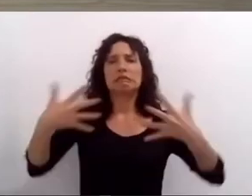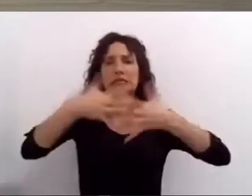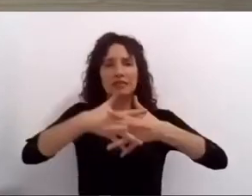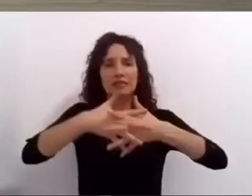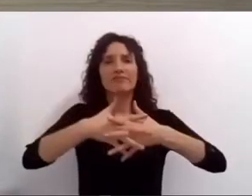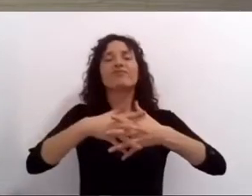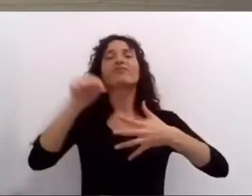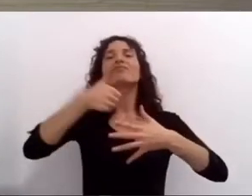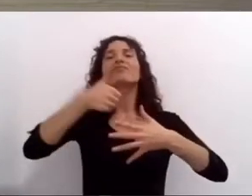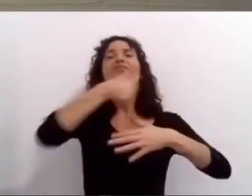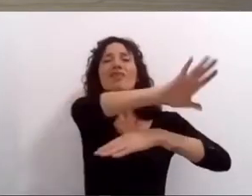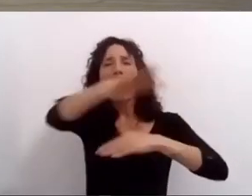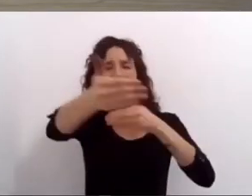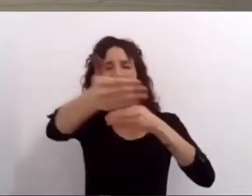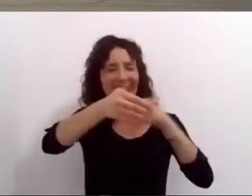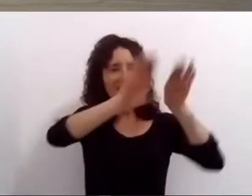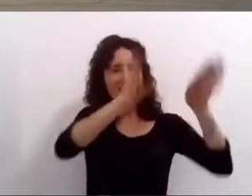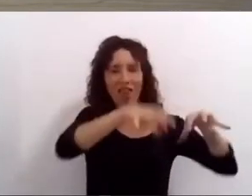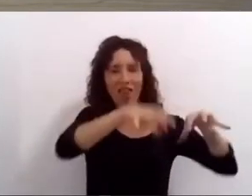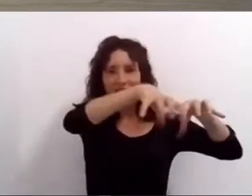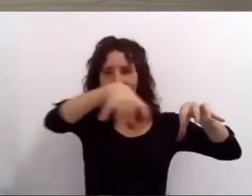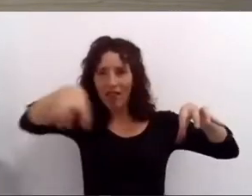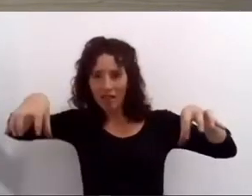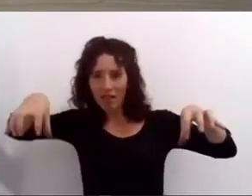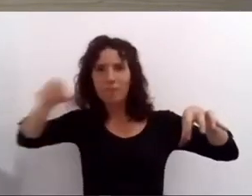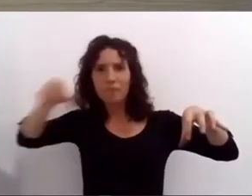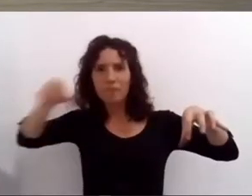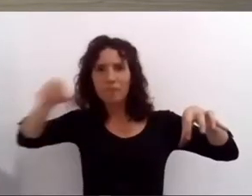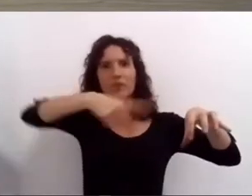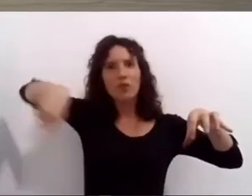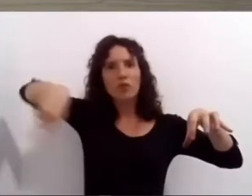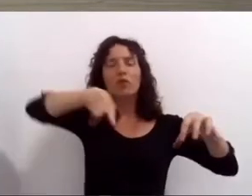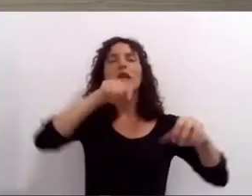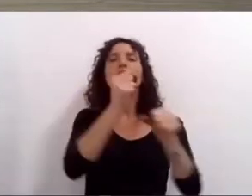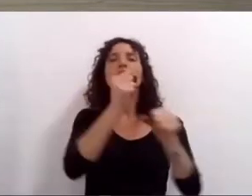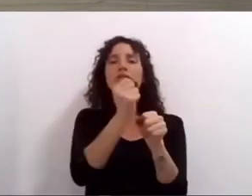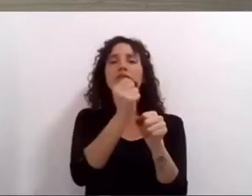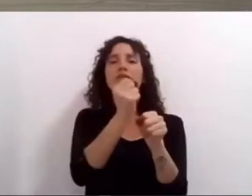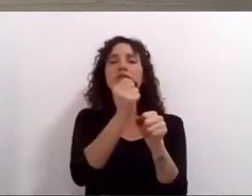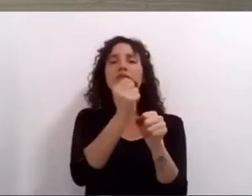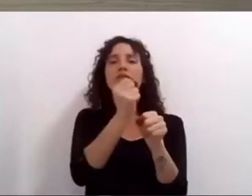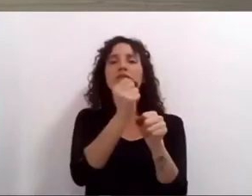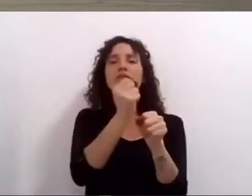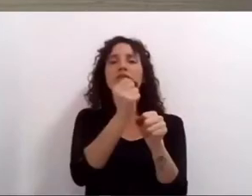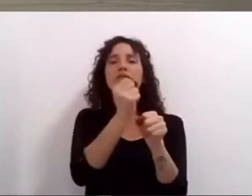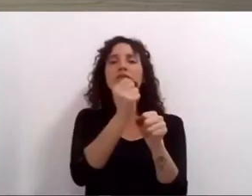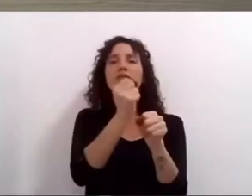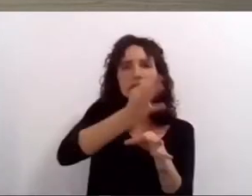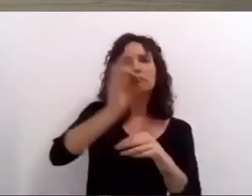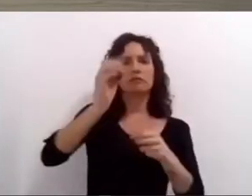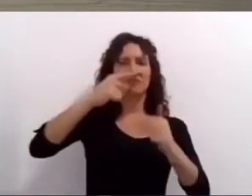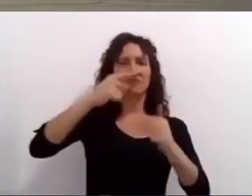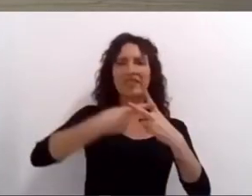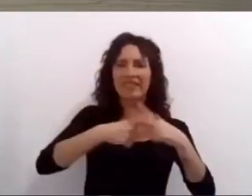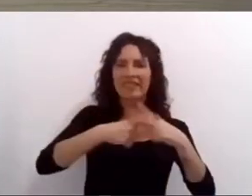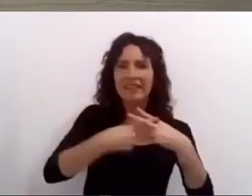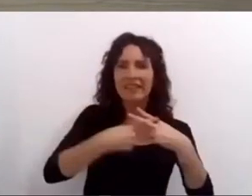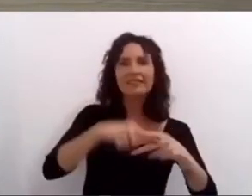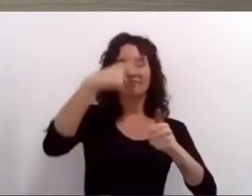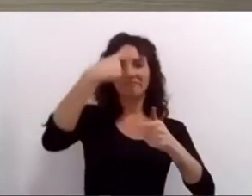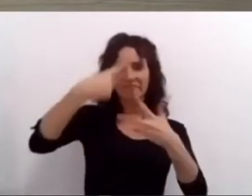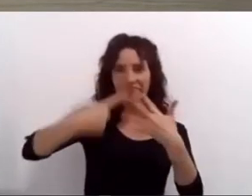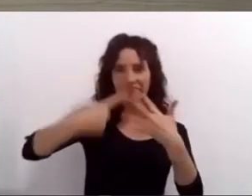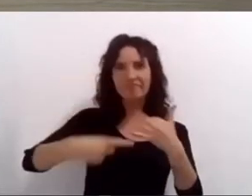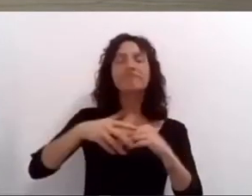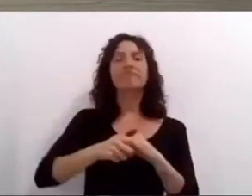espacios innovadores y dinámicos en sintonía con escenarios sociales pedagógicos y culturales actuales queremos promover el